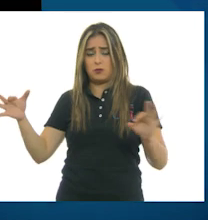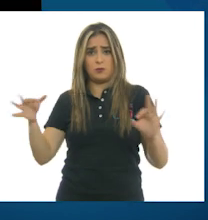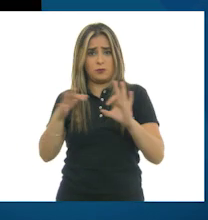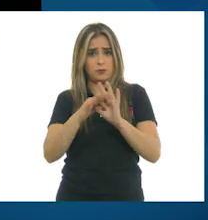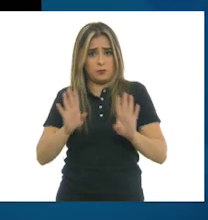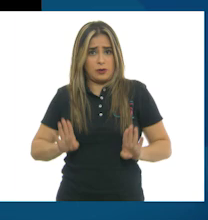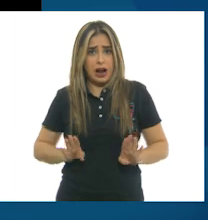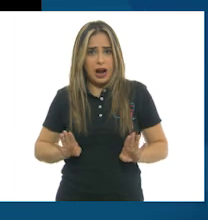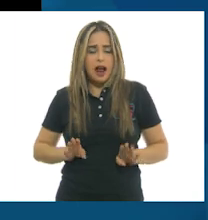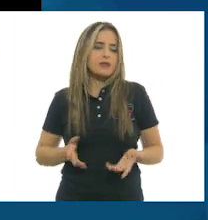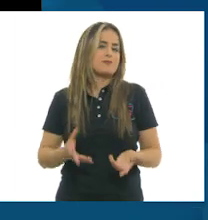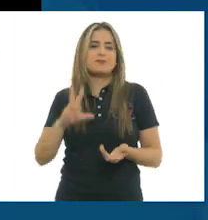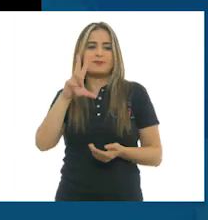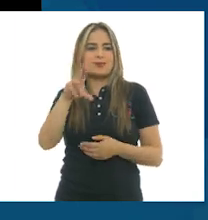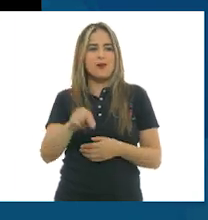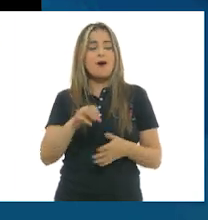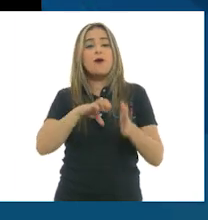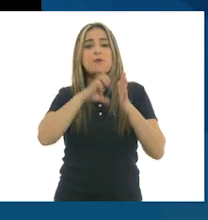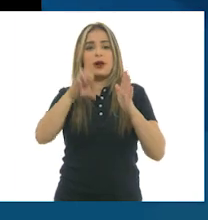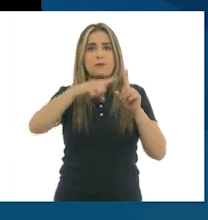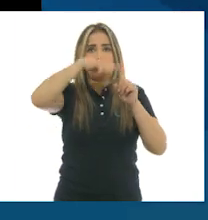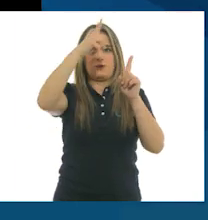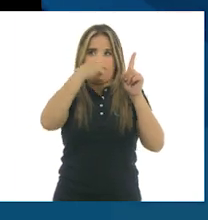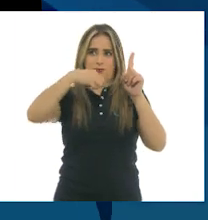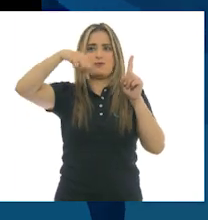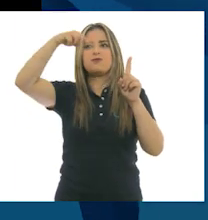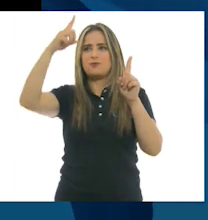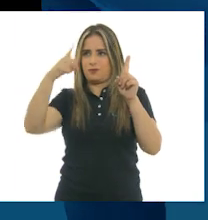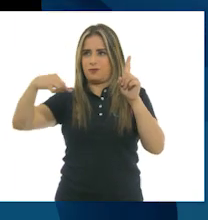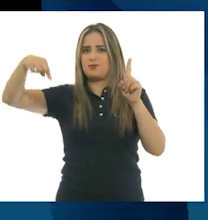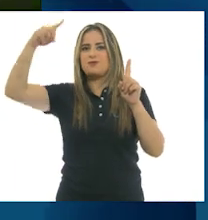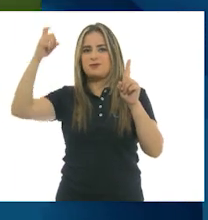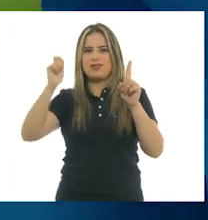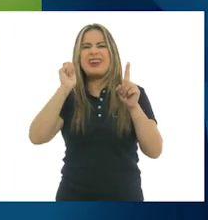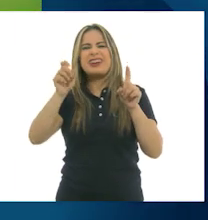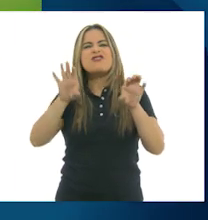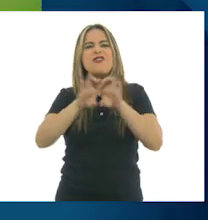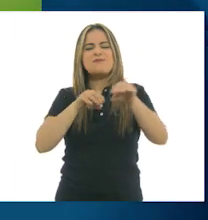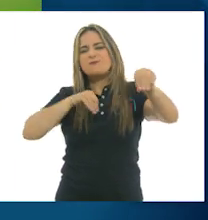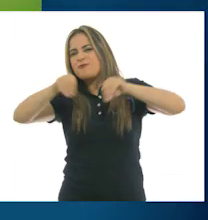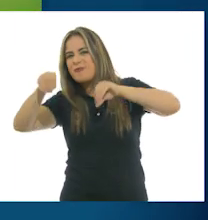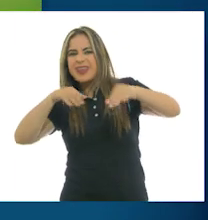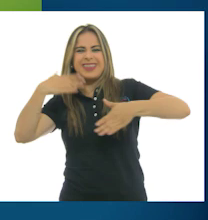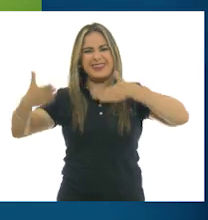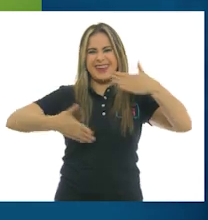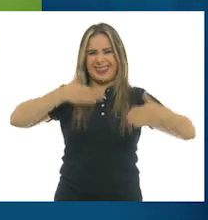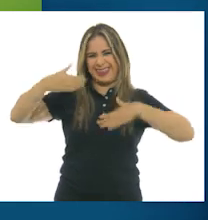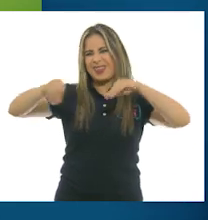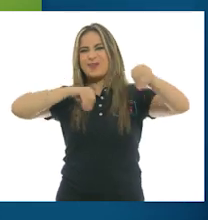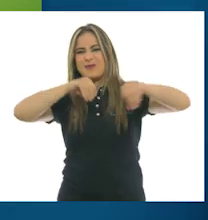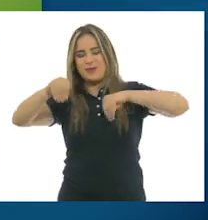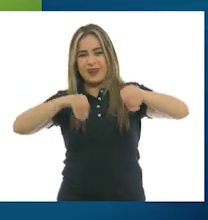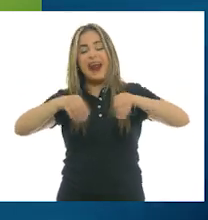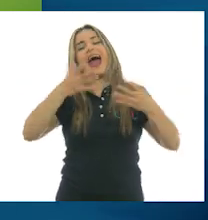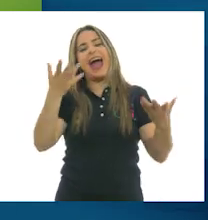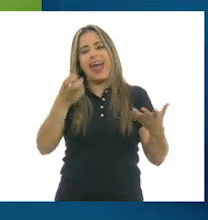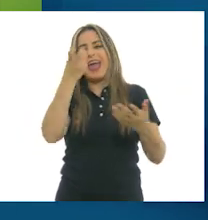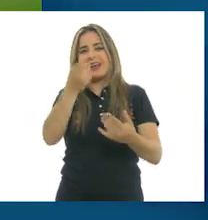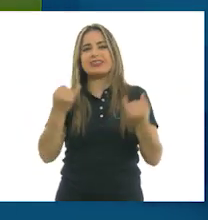que las líneas curvas nos dan la sensación de movimiento, de más libertad, lo cual nos lleva a sentir que algo va a suceder en ese lugar.